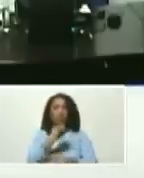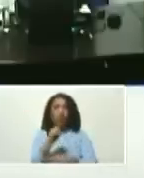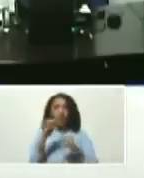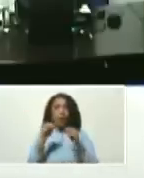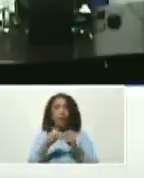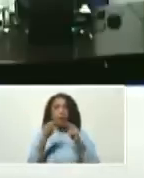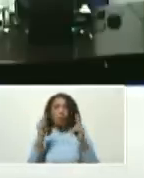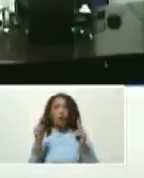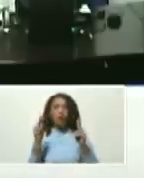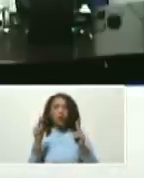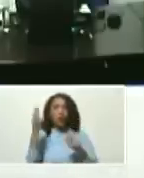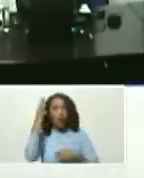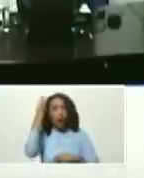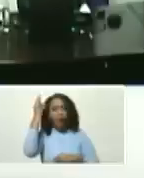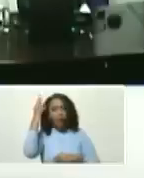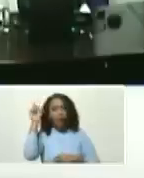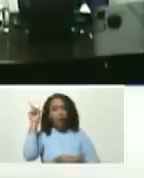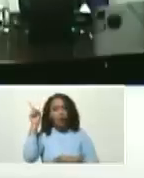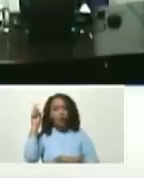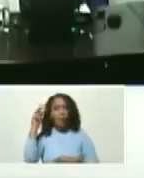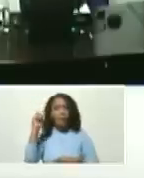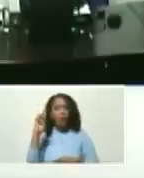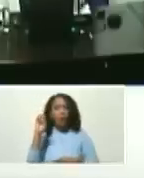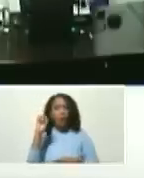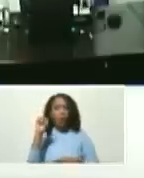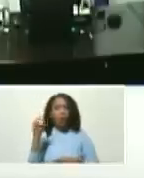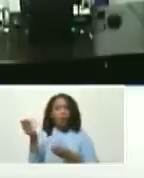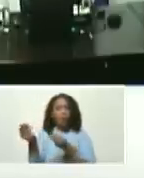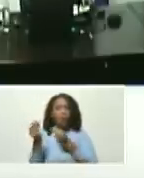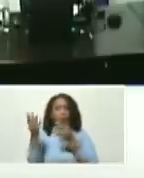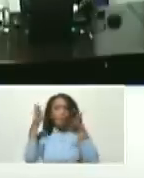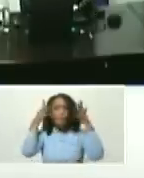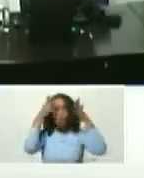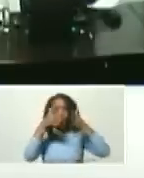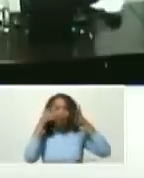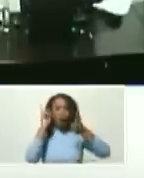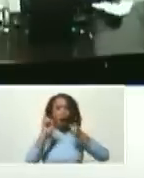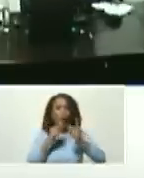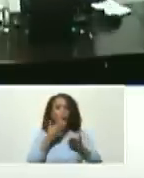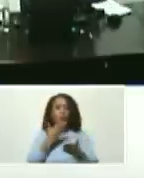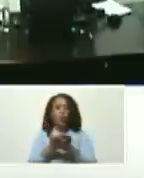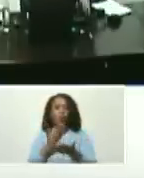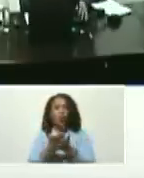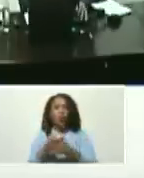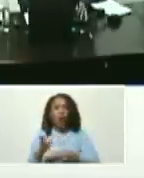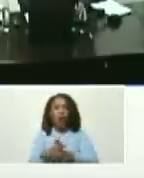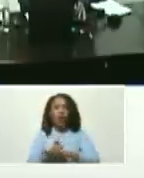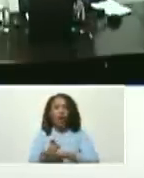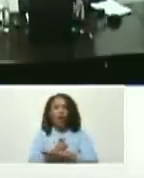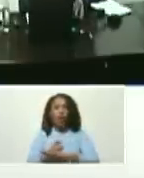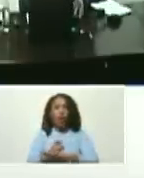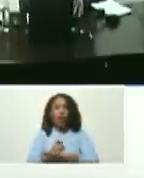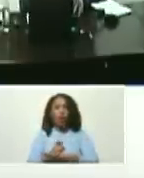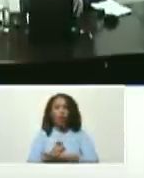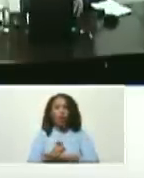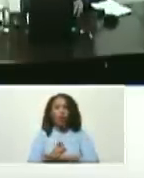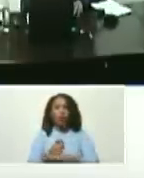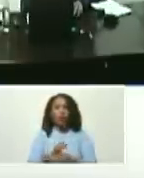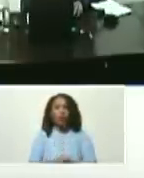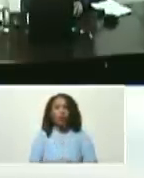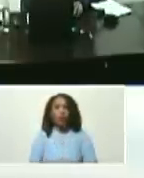cabello morón me gustaría que nos diera algunas orientaciones algunas propuestas gobernador rafael la cava adelante